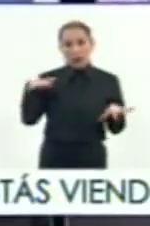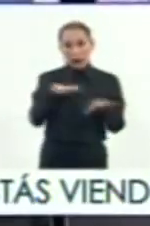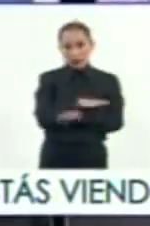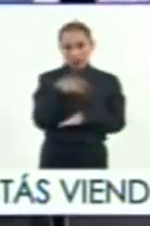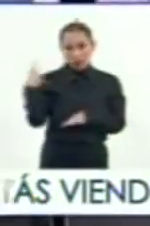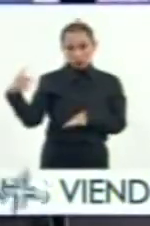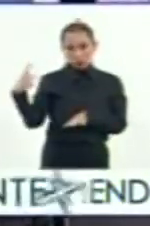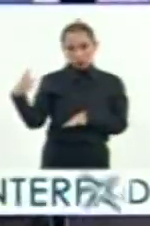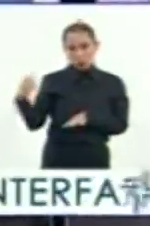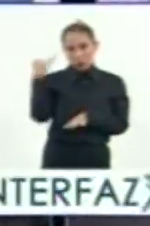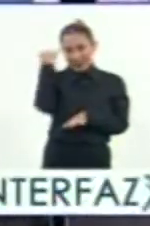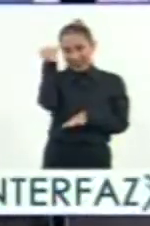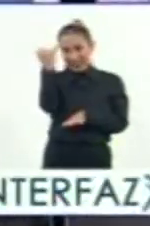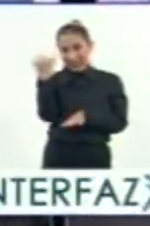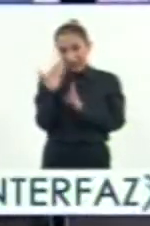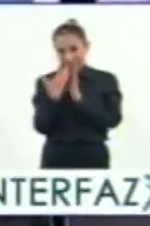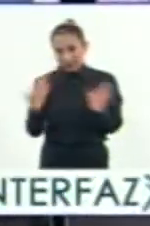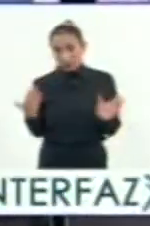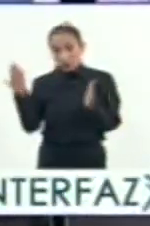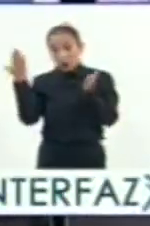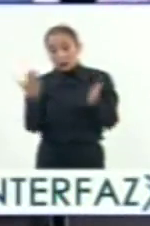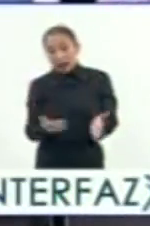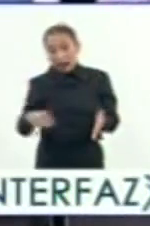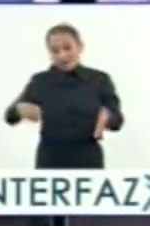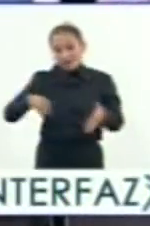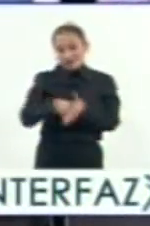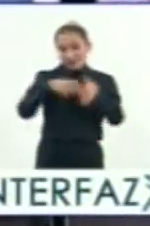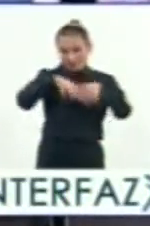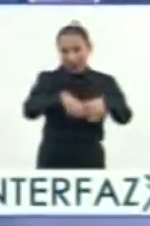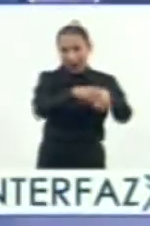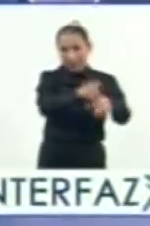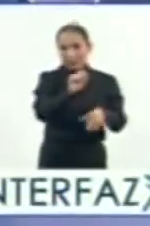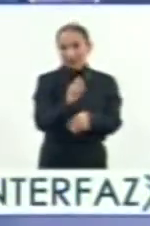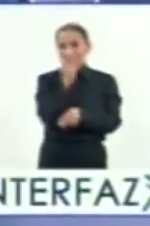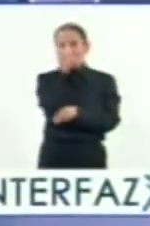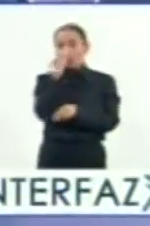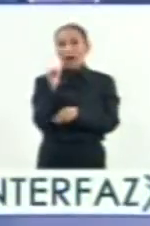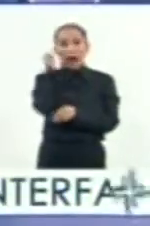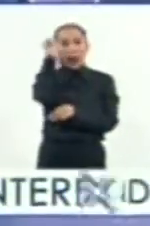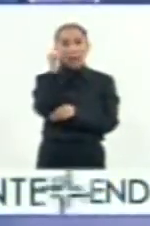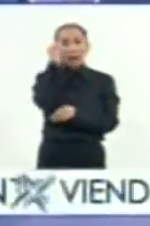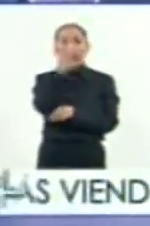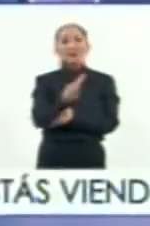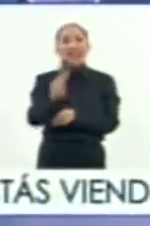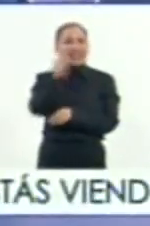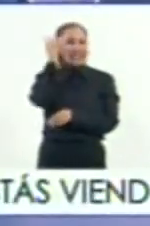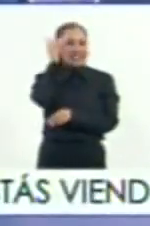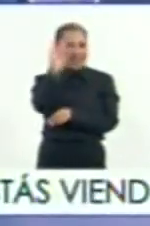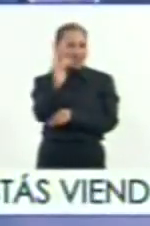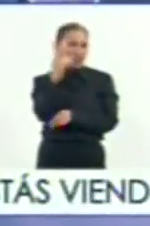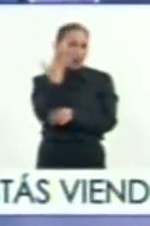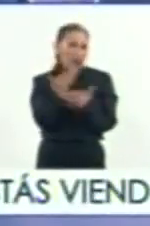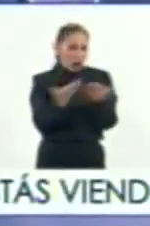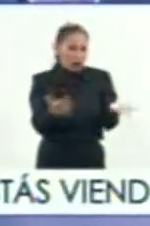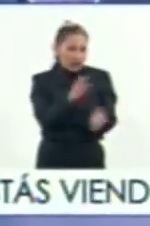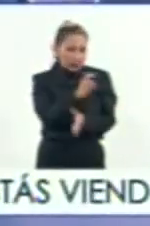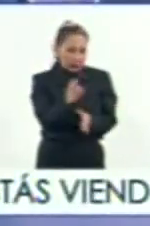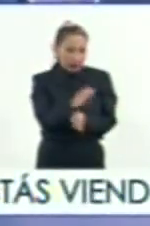su misión en tanto llega a las costas, como comentaba, el 22 de abril, Viernes Santo, toca